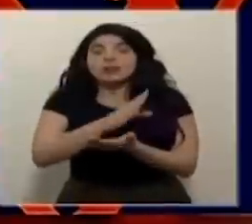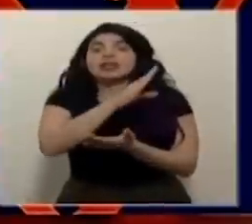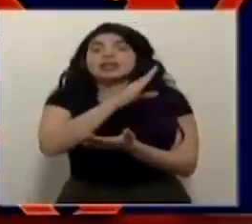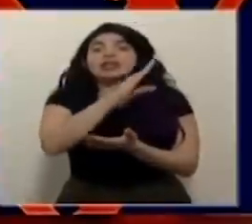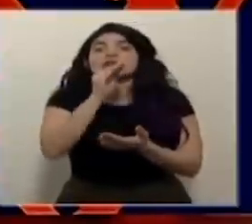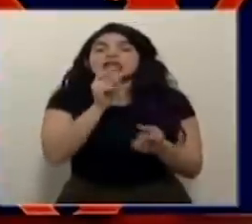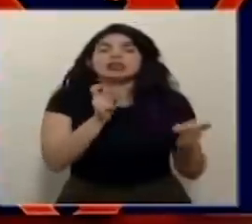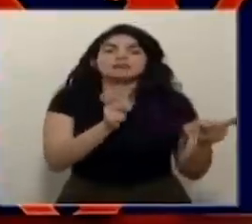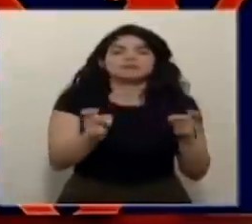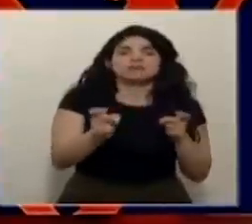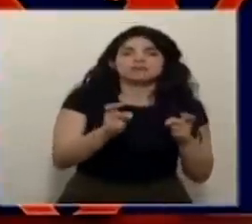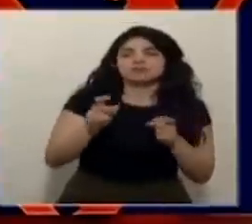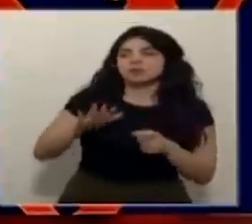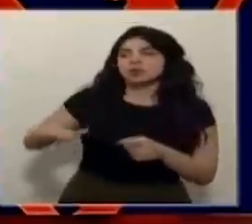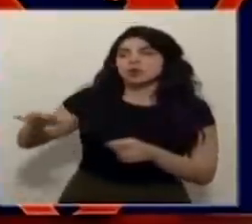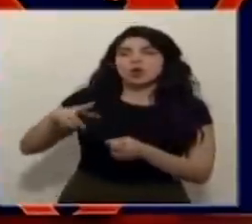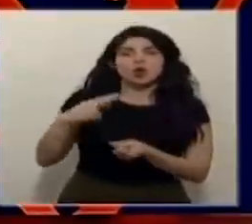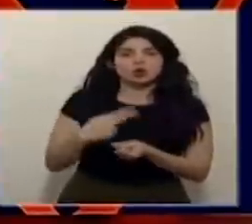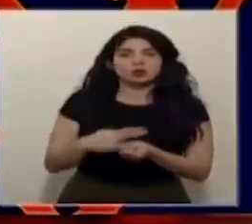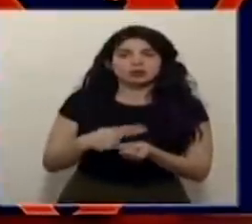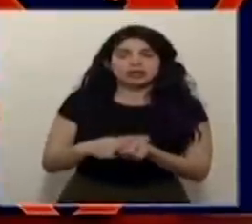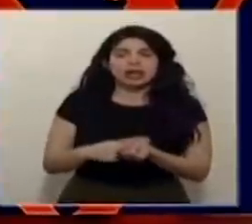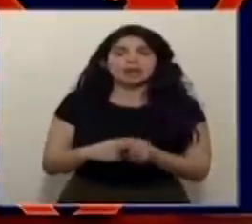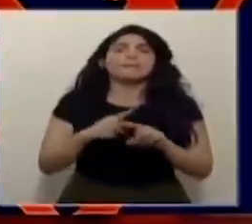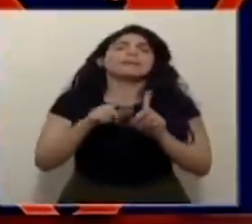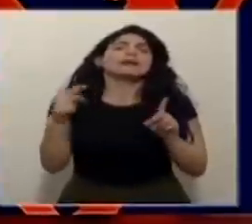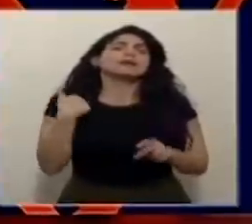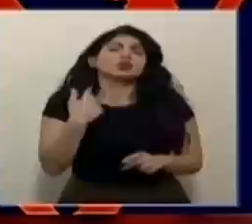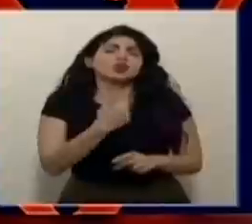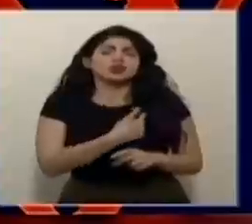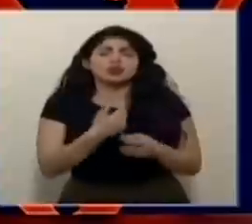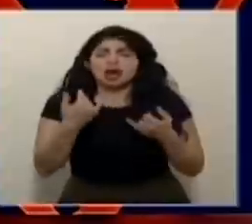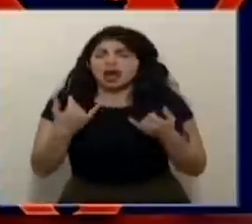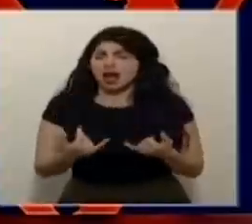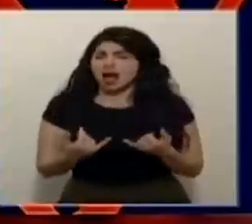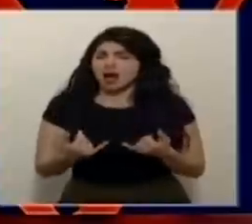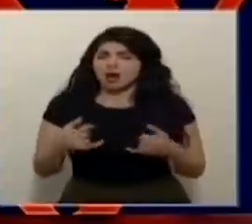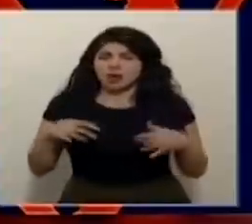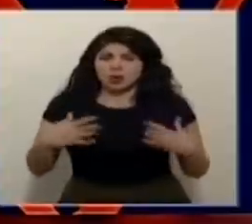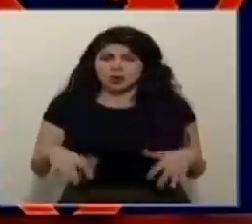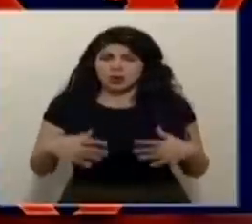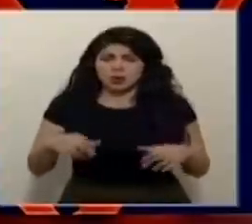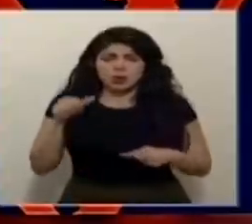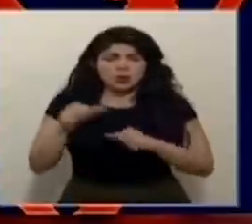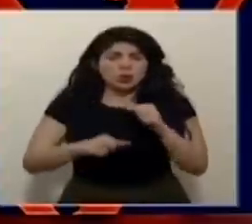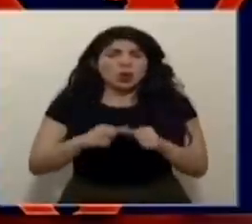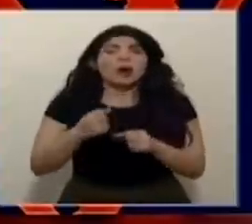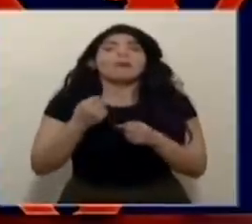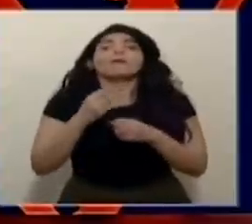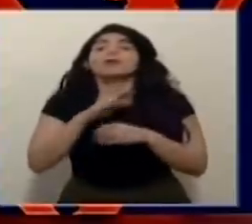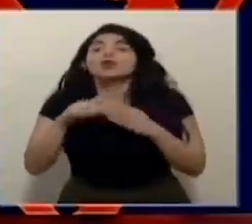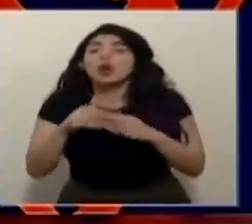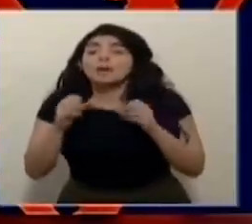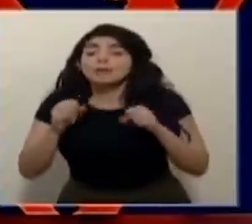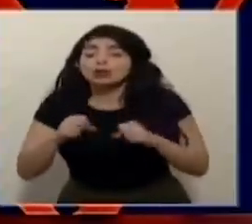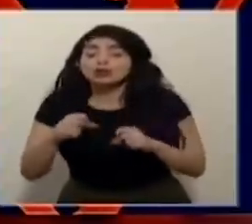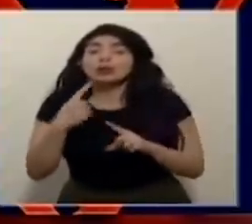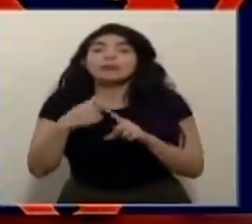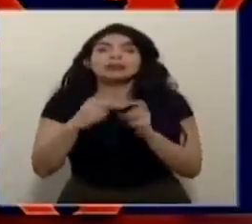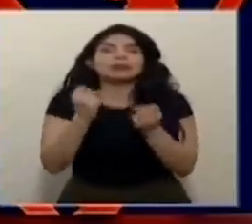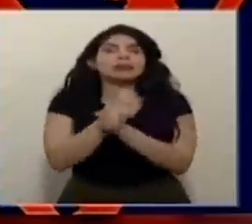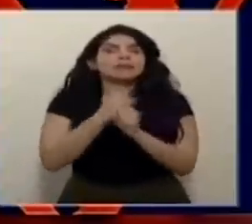contención hospitalaria. Pero nosotros estamos haciendo todo lo posible y hasta lo imposible para cumplir con esta tarea.